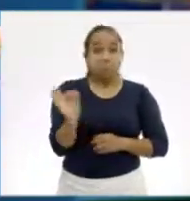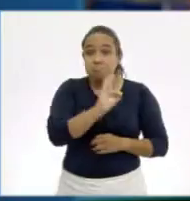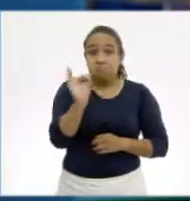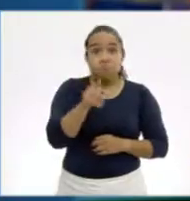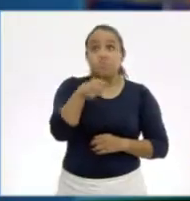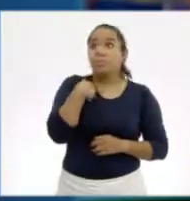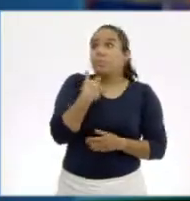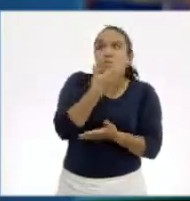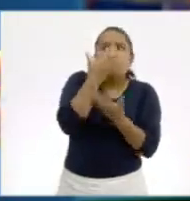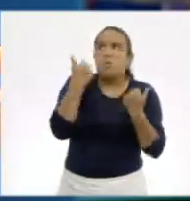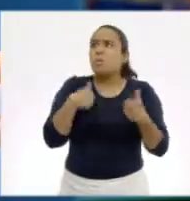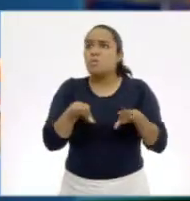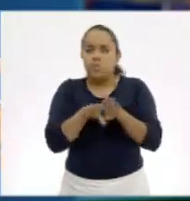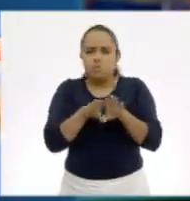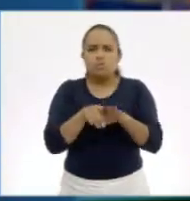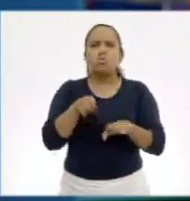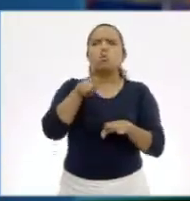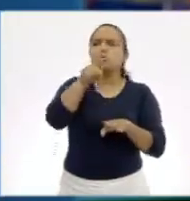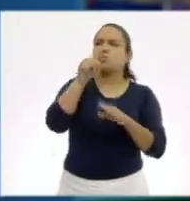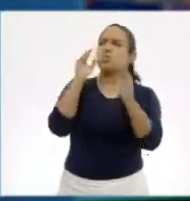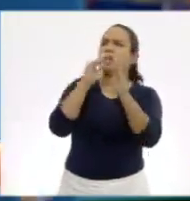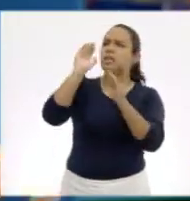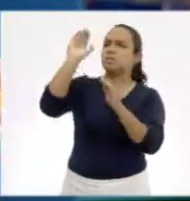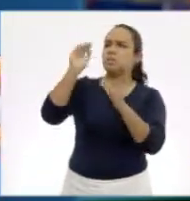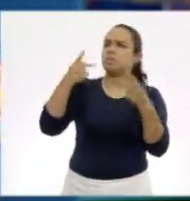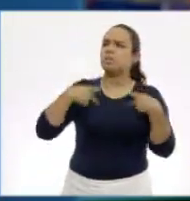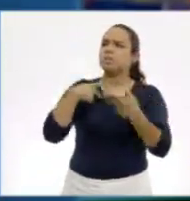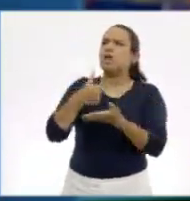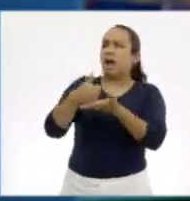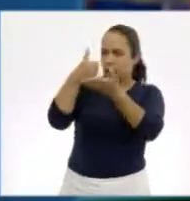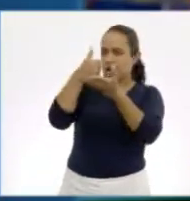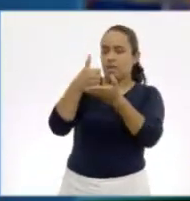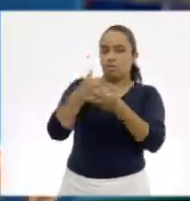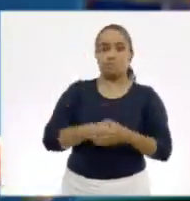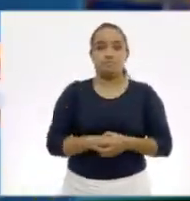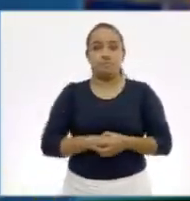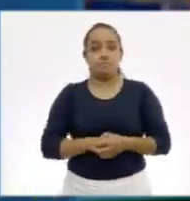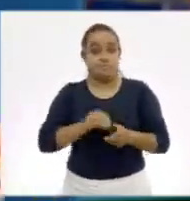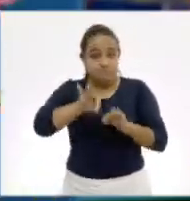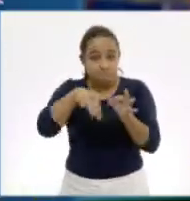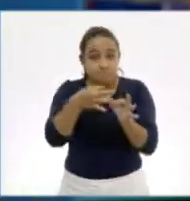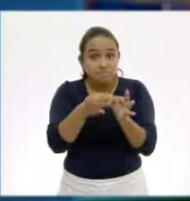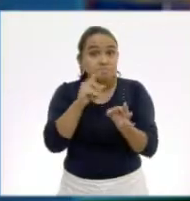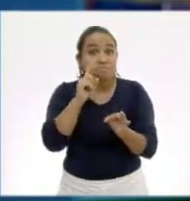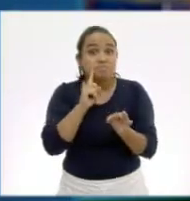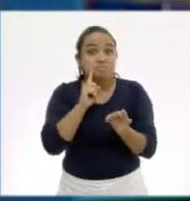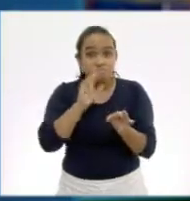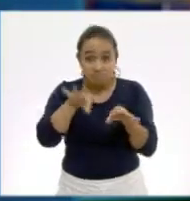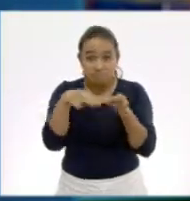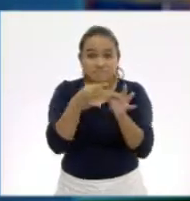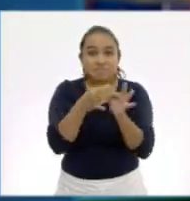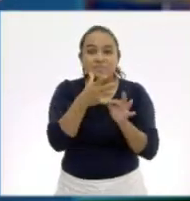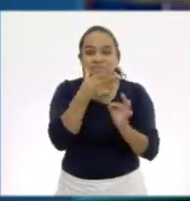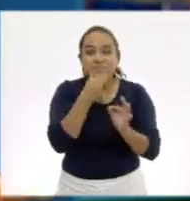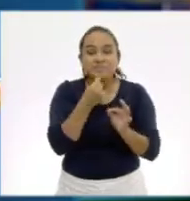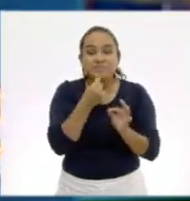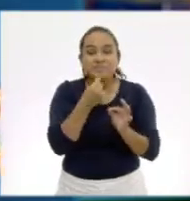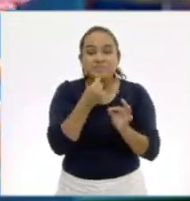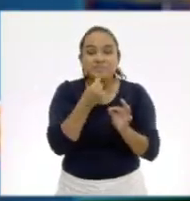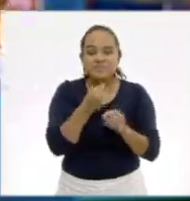no sabes cómo hacerlo, pida ayuda en casa. ¿Lista? ¿Listo?